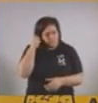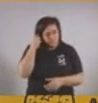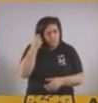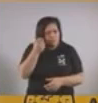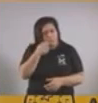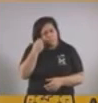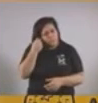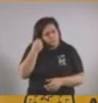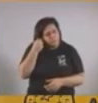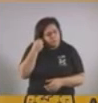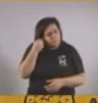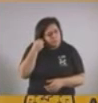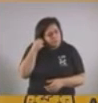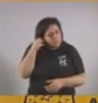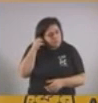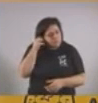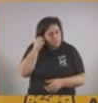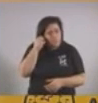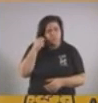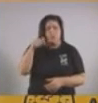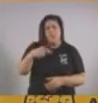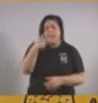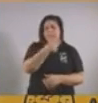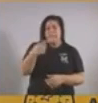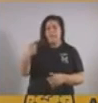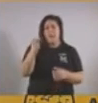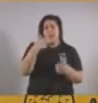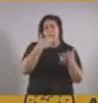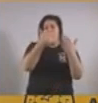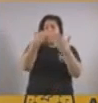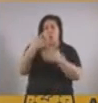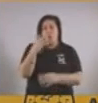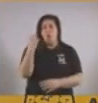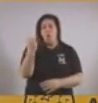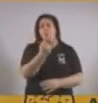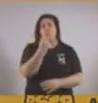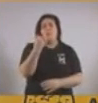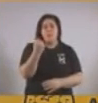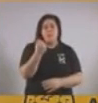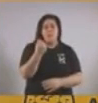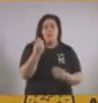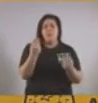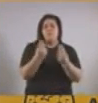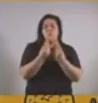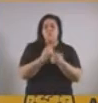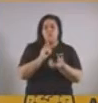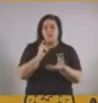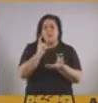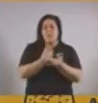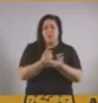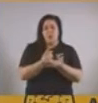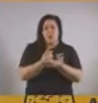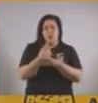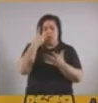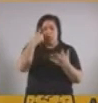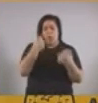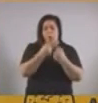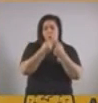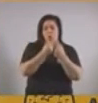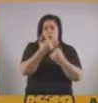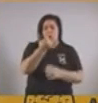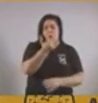semana. Tuvimos una semana de constante diálogo. Y como dije, en muchas de las decisiones tomadas, hemos llegado a un consenso,